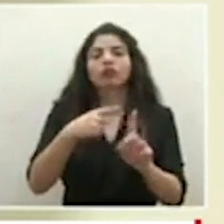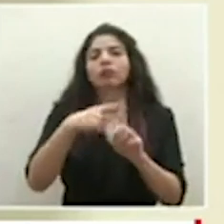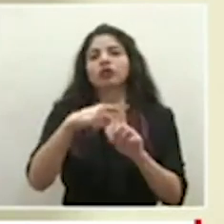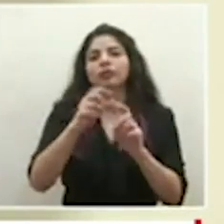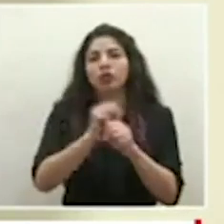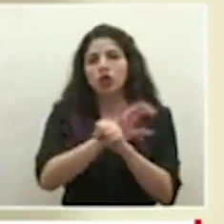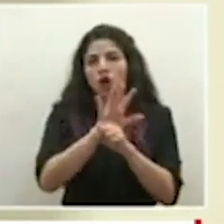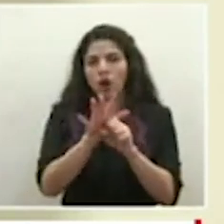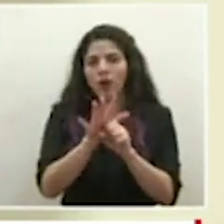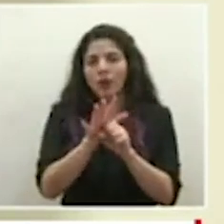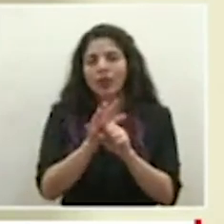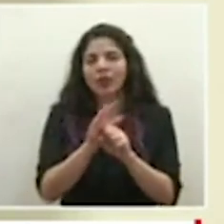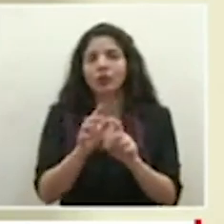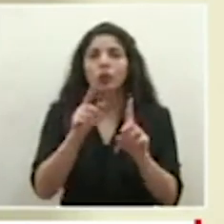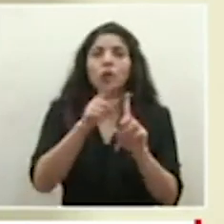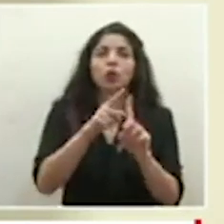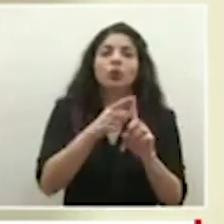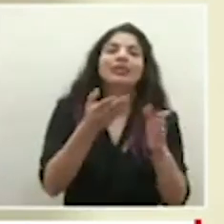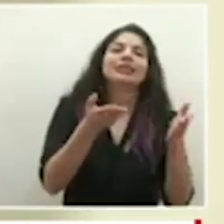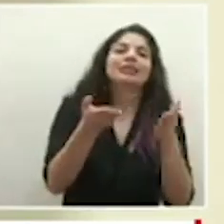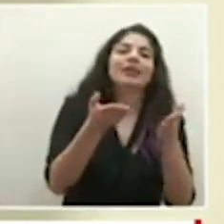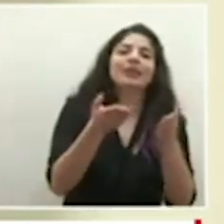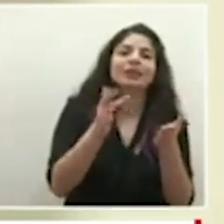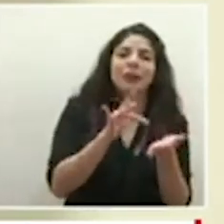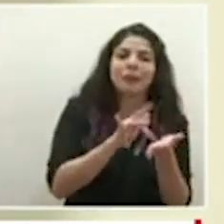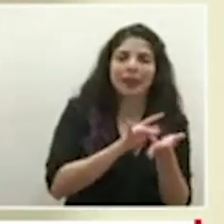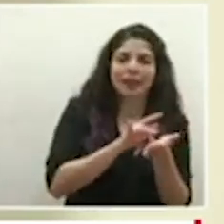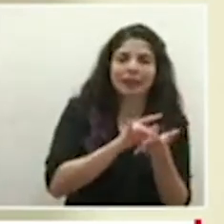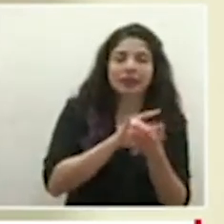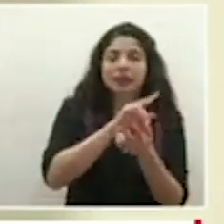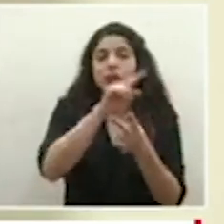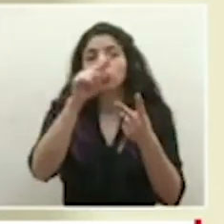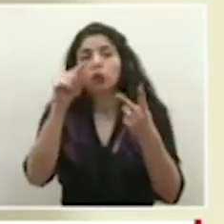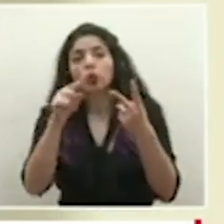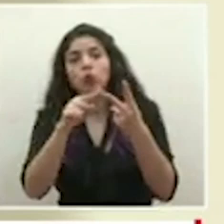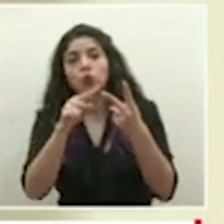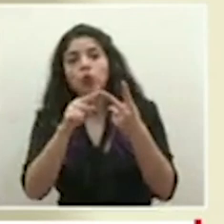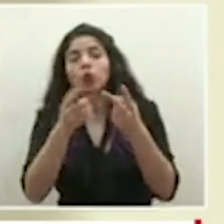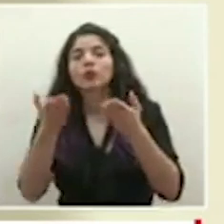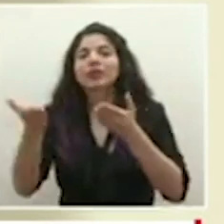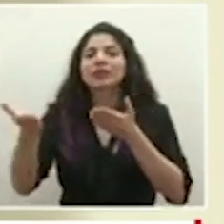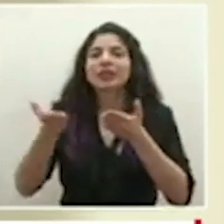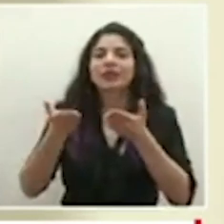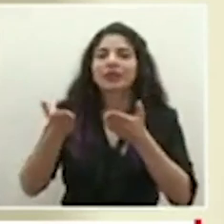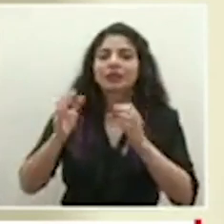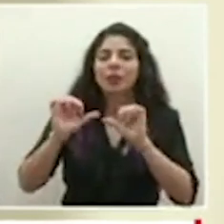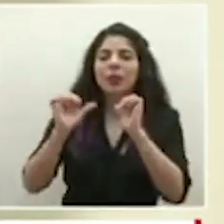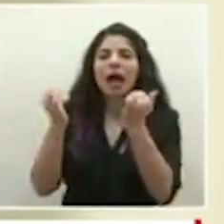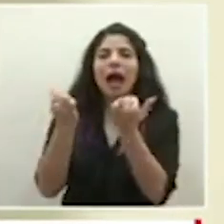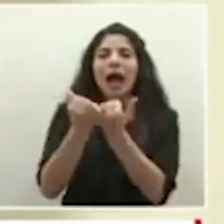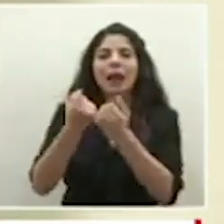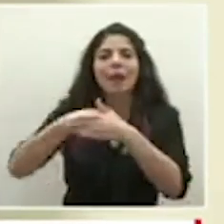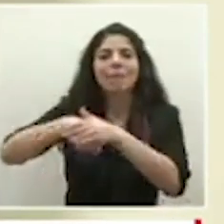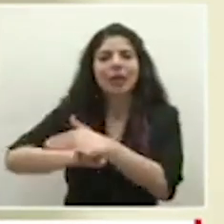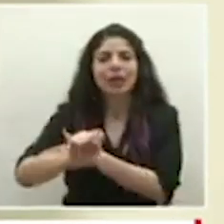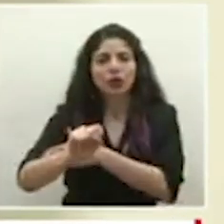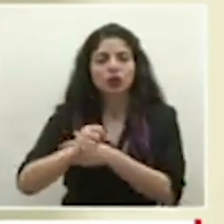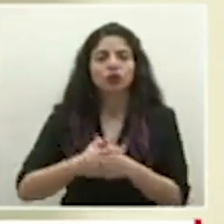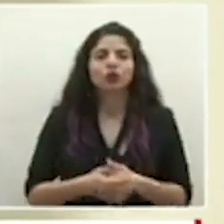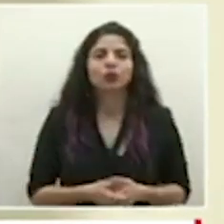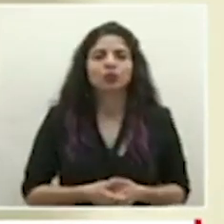-19, uno en el servicio de medicina y la otra en el servicio o en el área de partos.